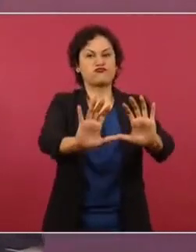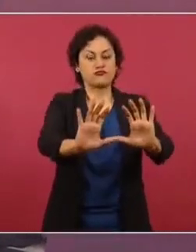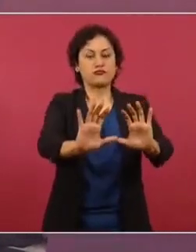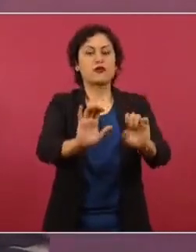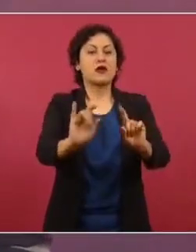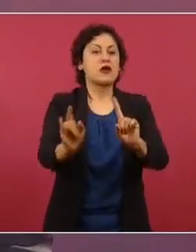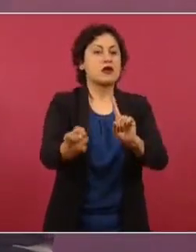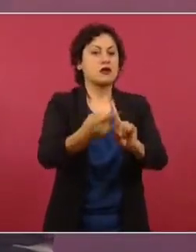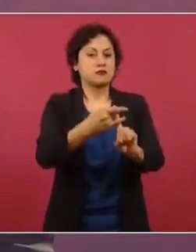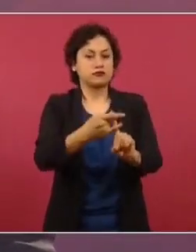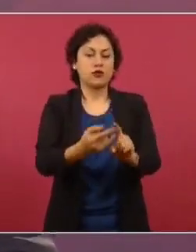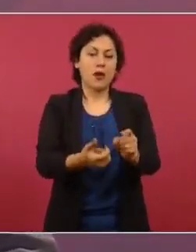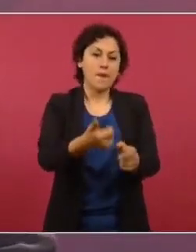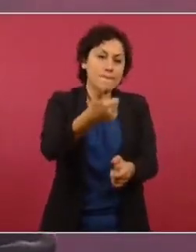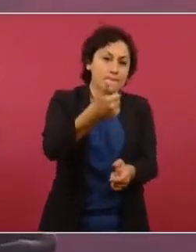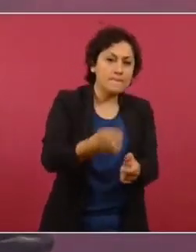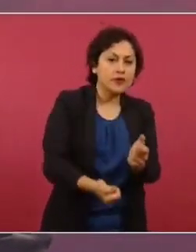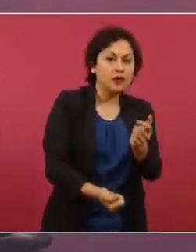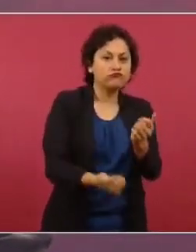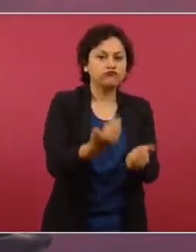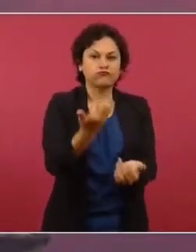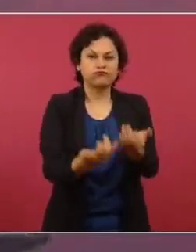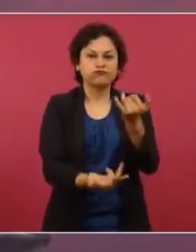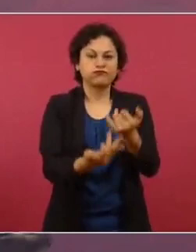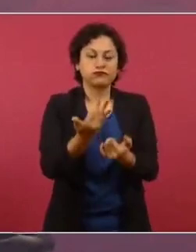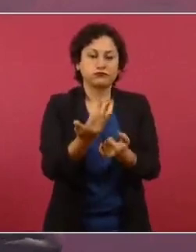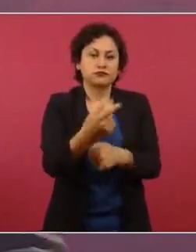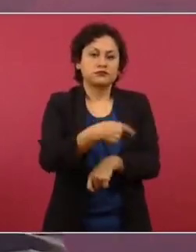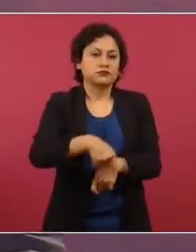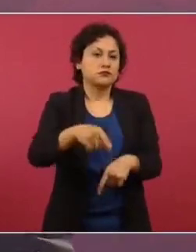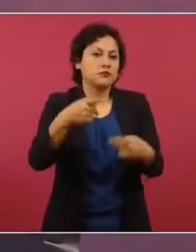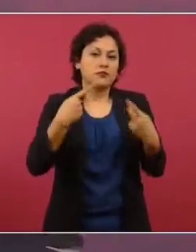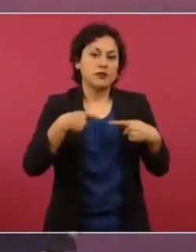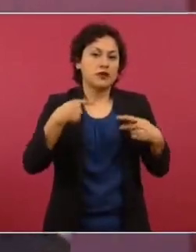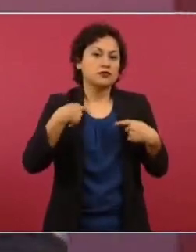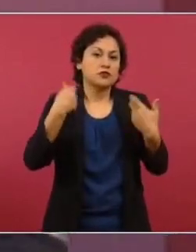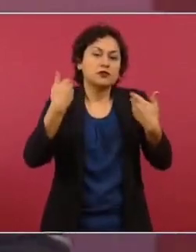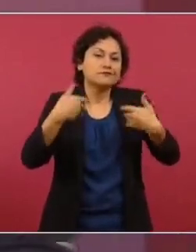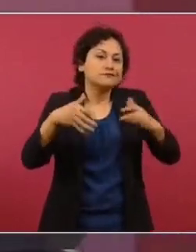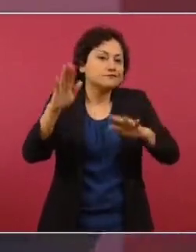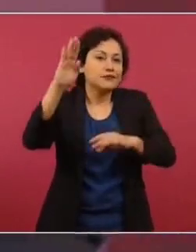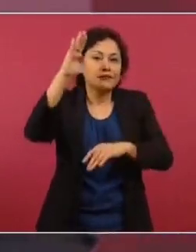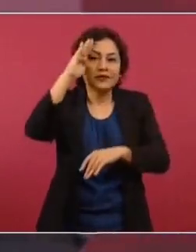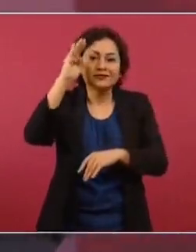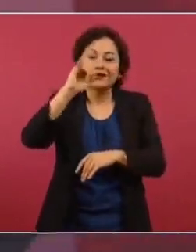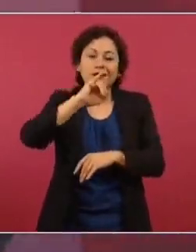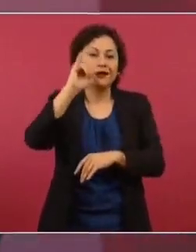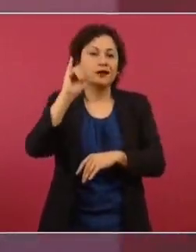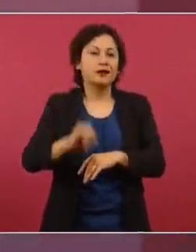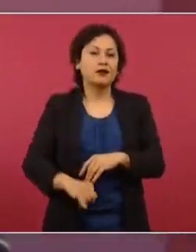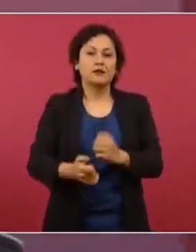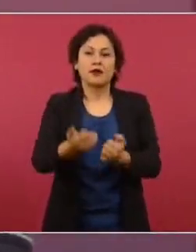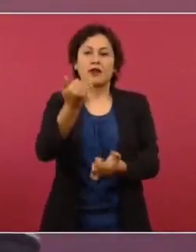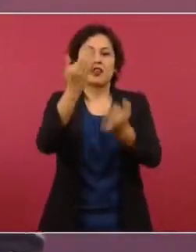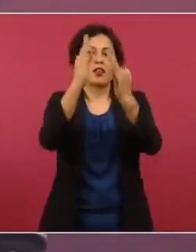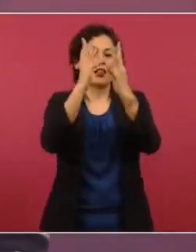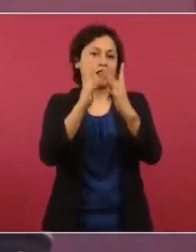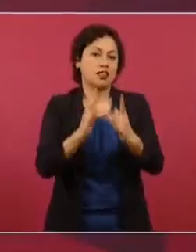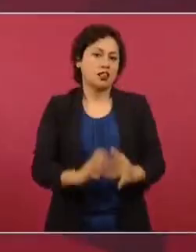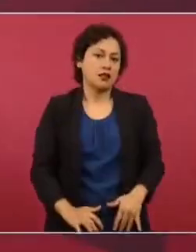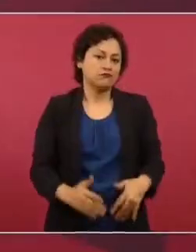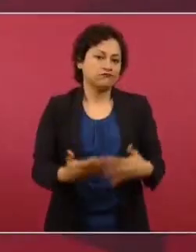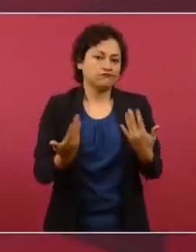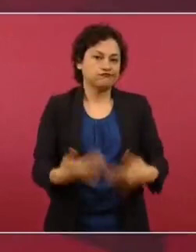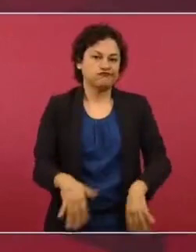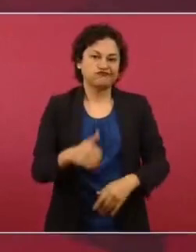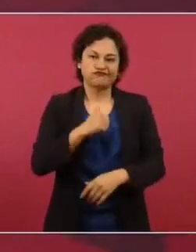fuego y no imaginaron que esto iba a causar esta terrible desgracia.